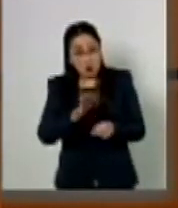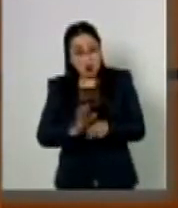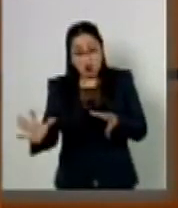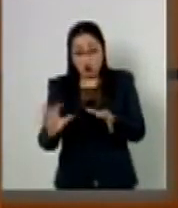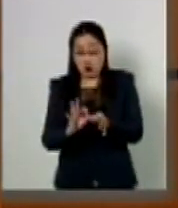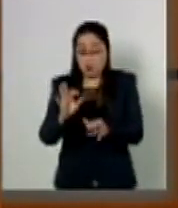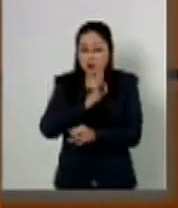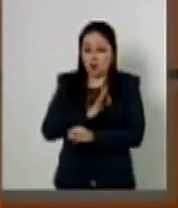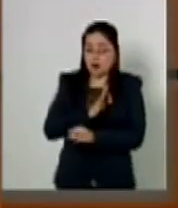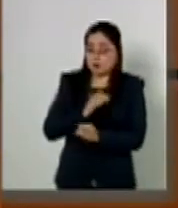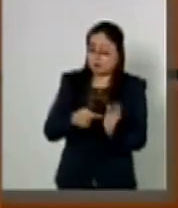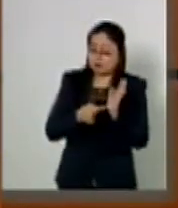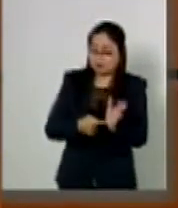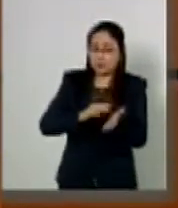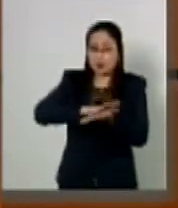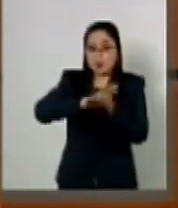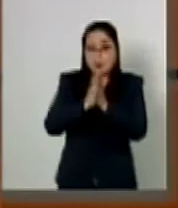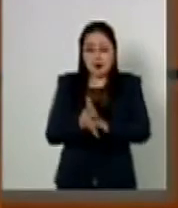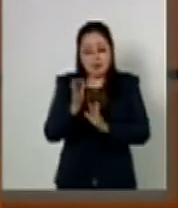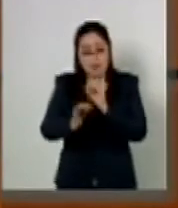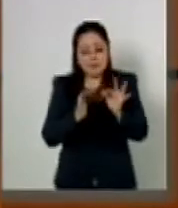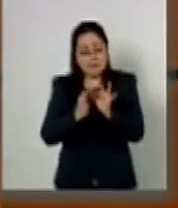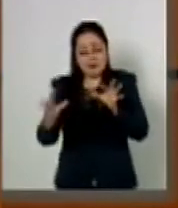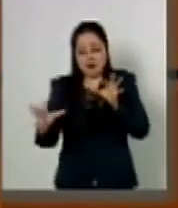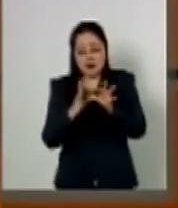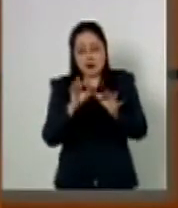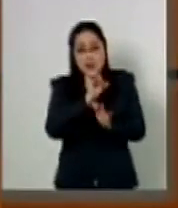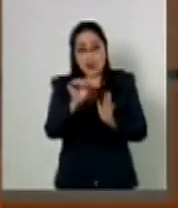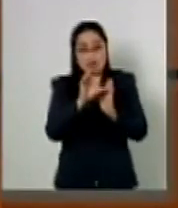hablarse de normalidad constitucional.